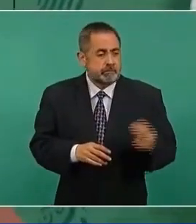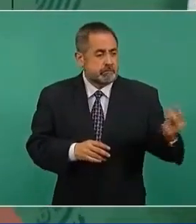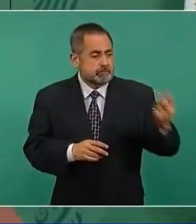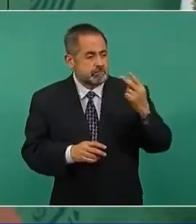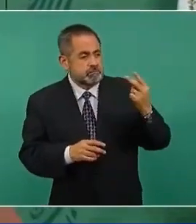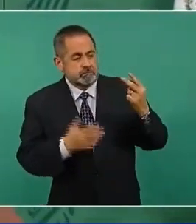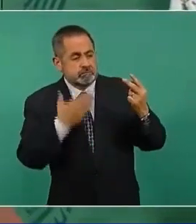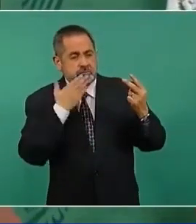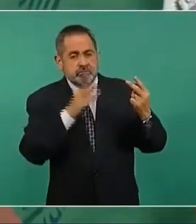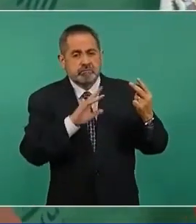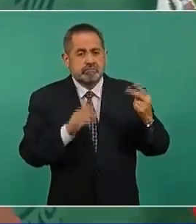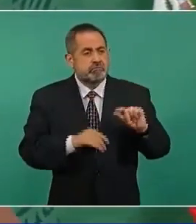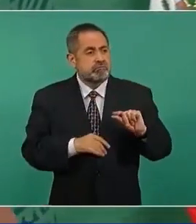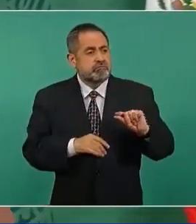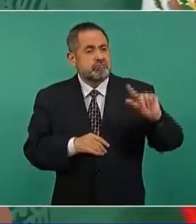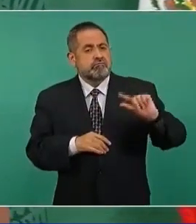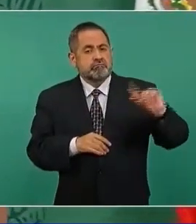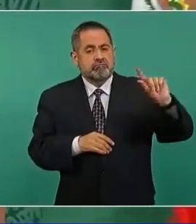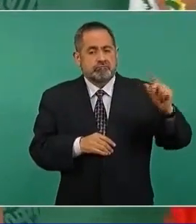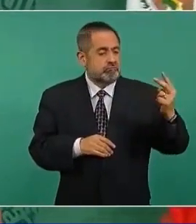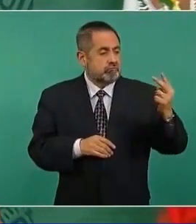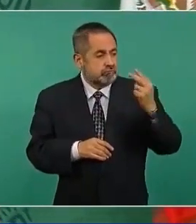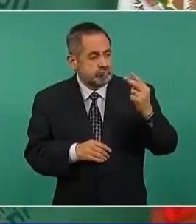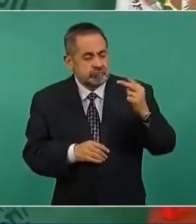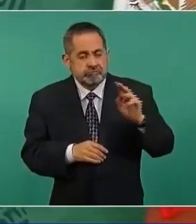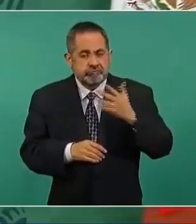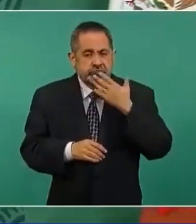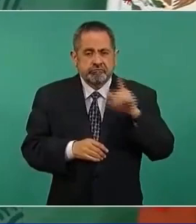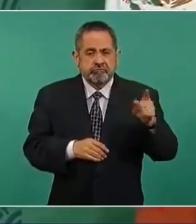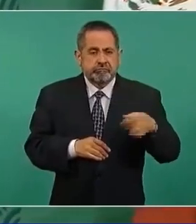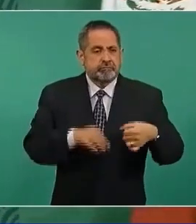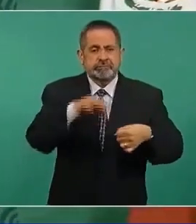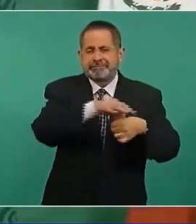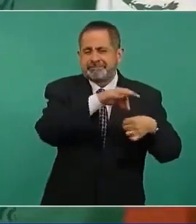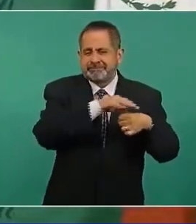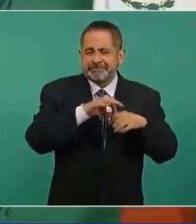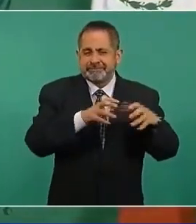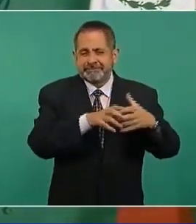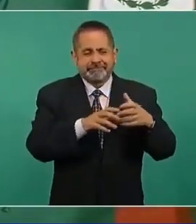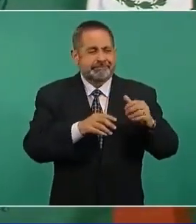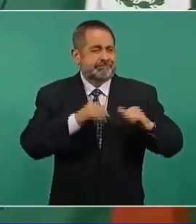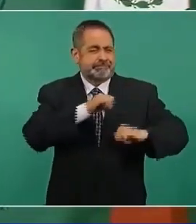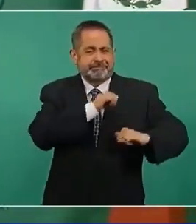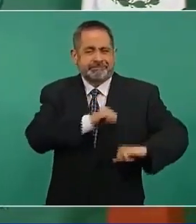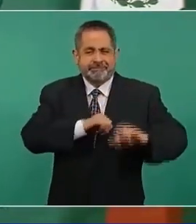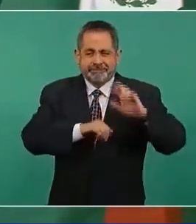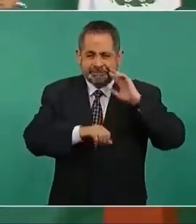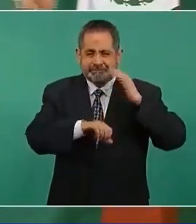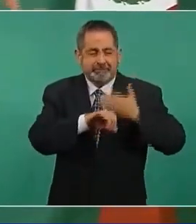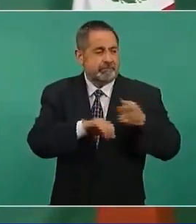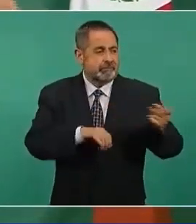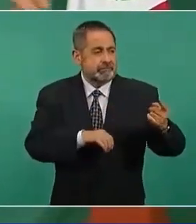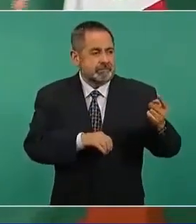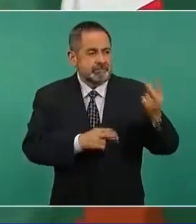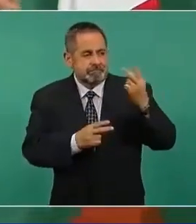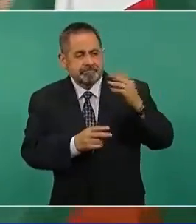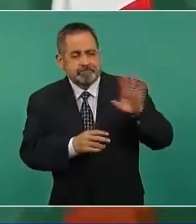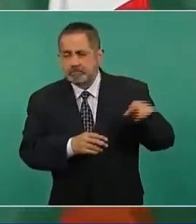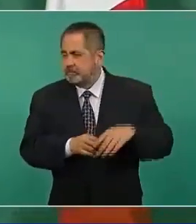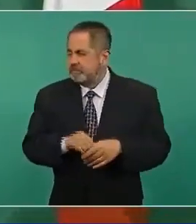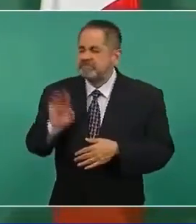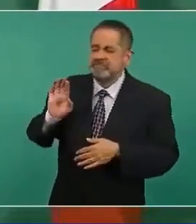con buenos ojos las autoridades electorales y como estaban entretenidos en